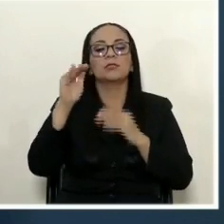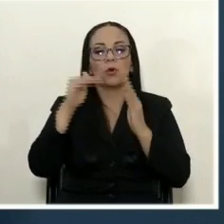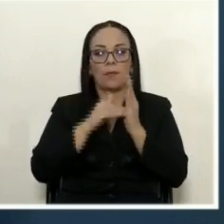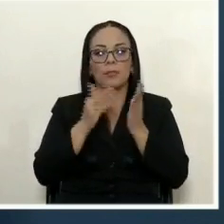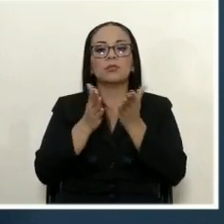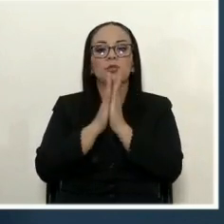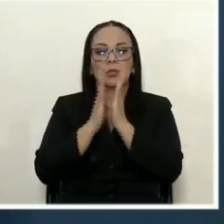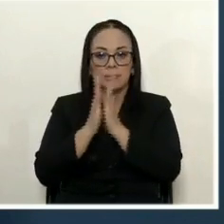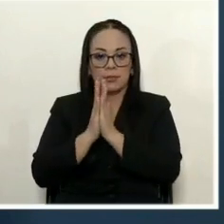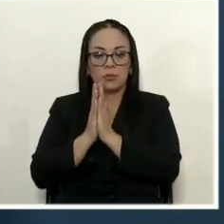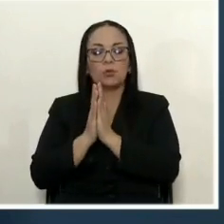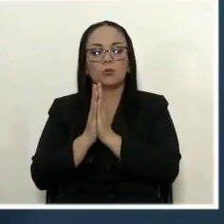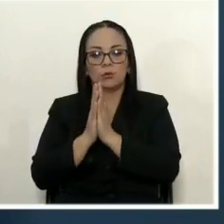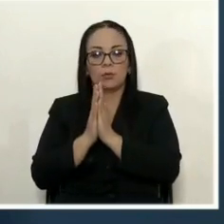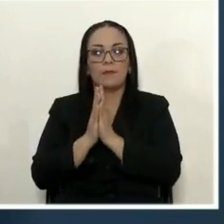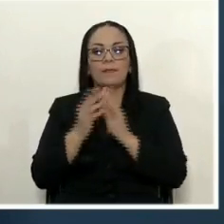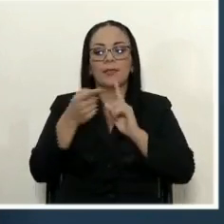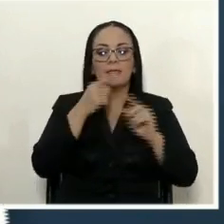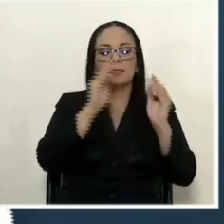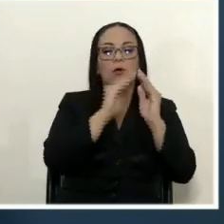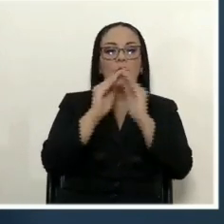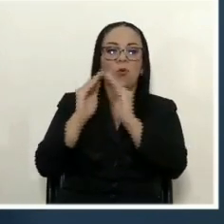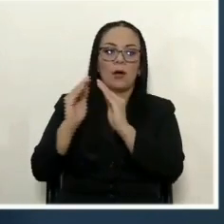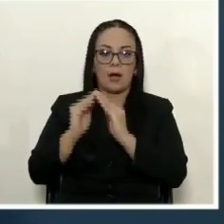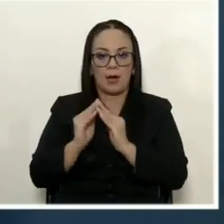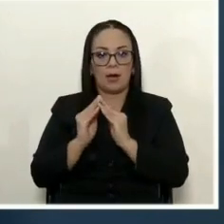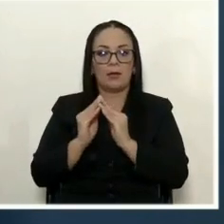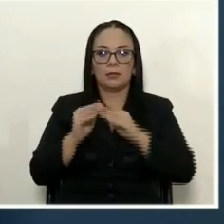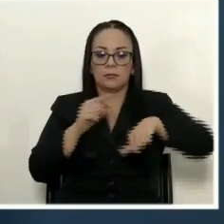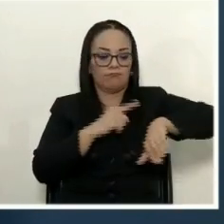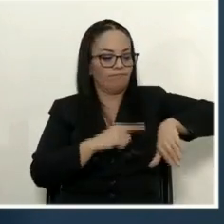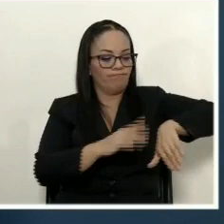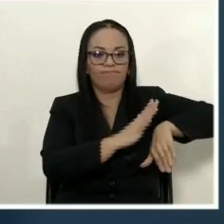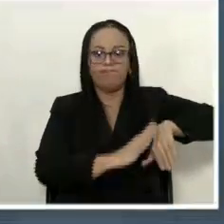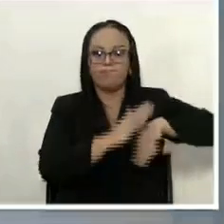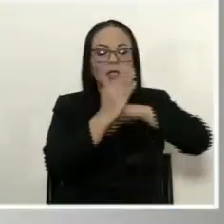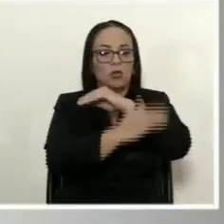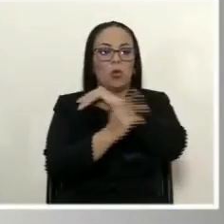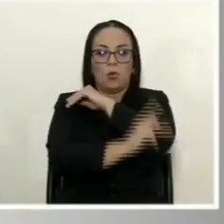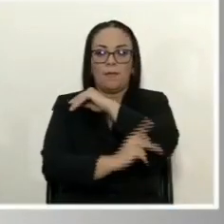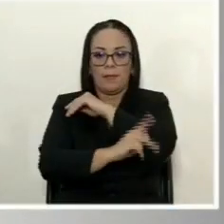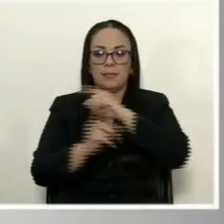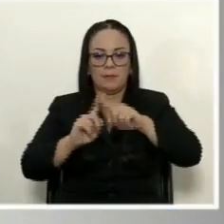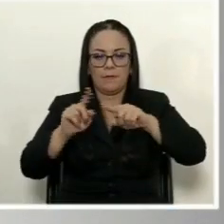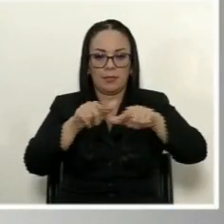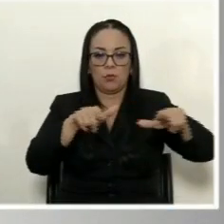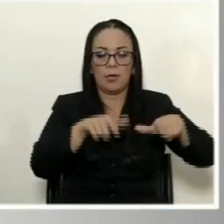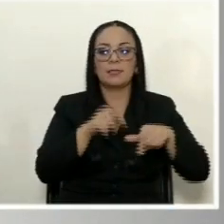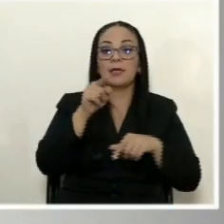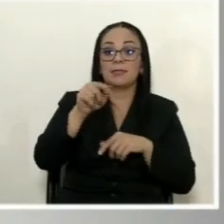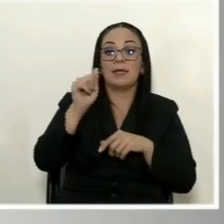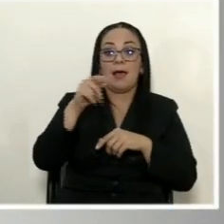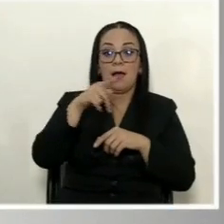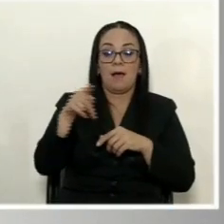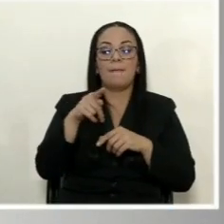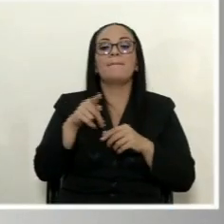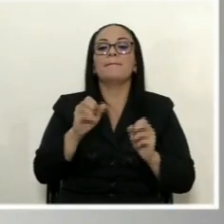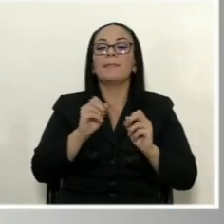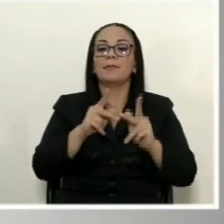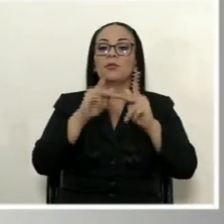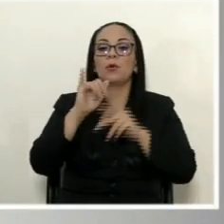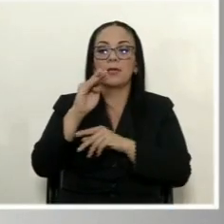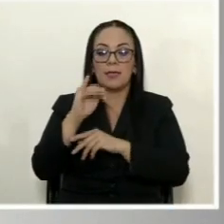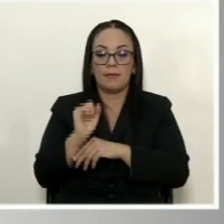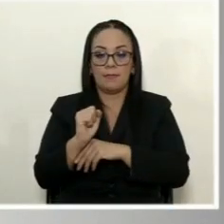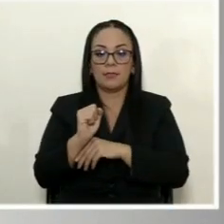mil solicitudes de hogares dispersas en todo nuestro país. Esta aplicación le ha permitido a